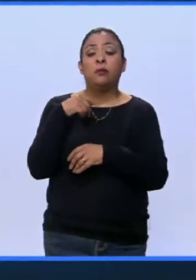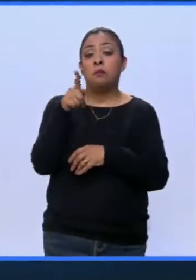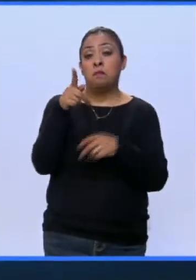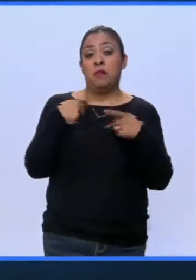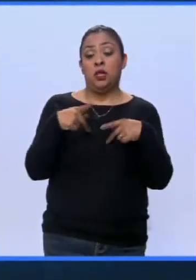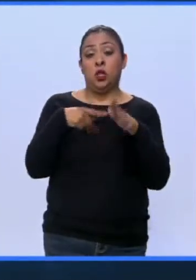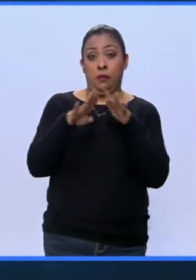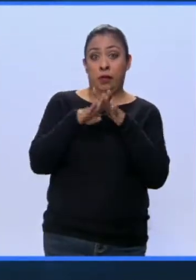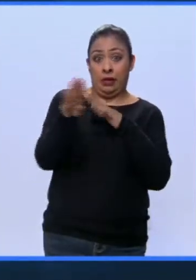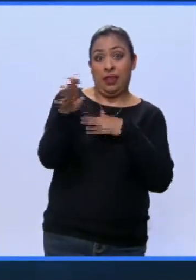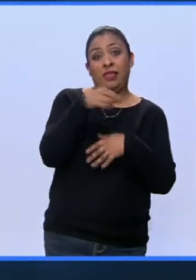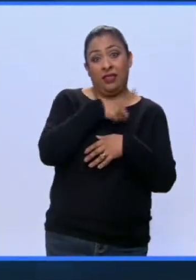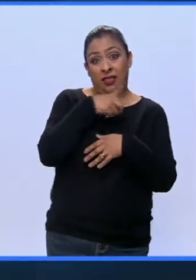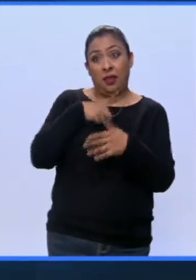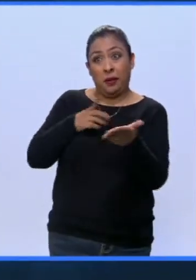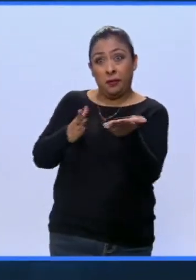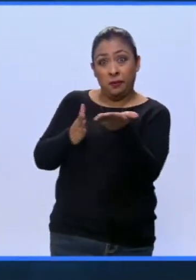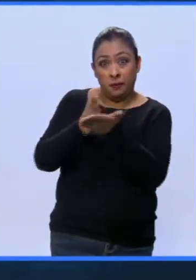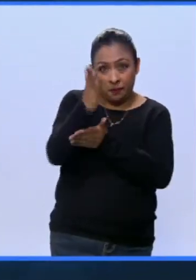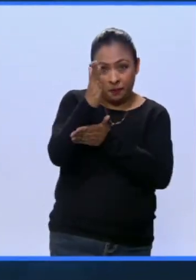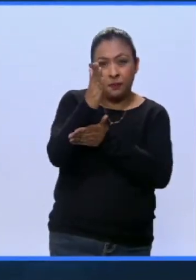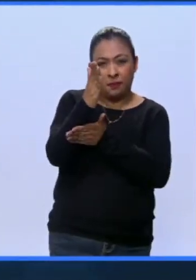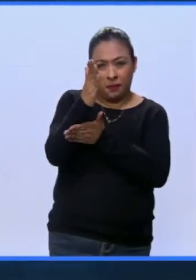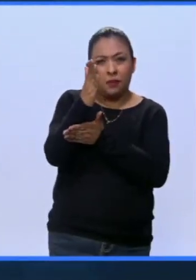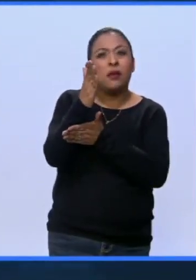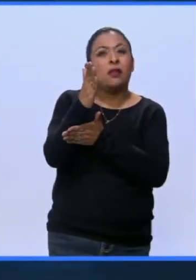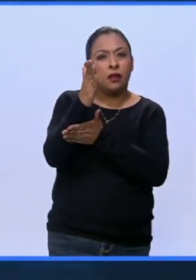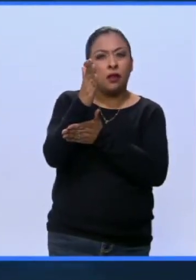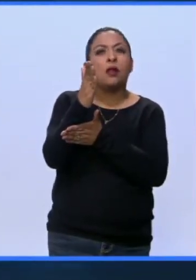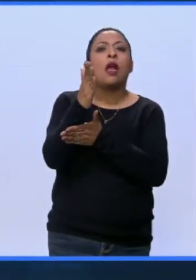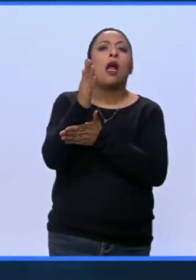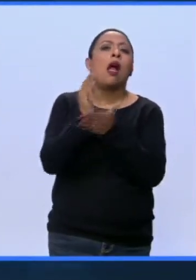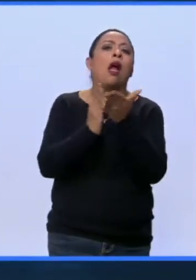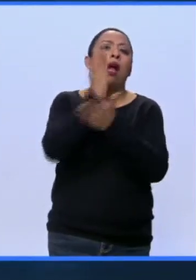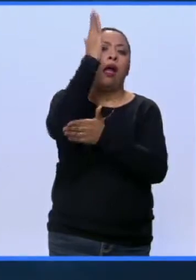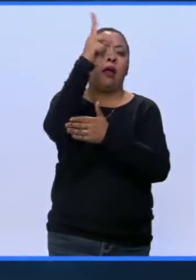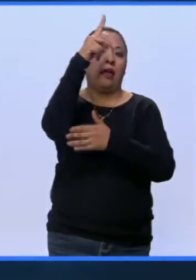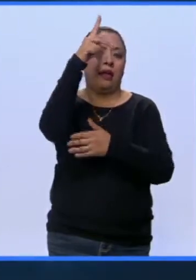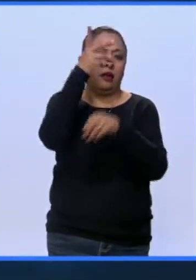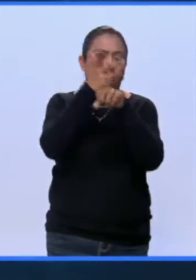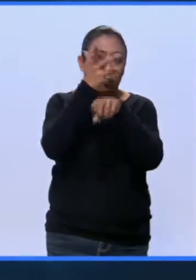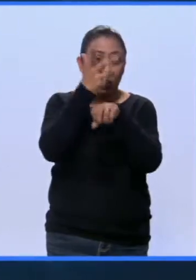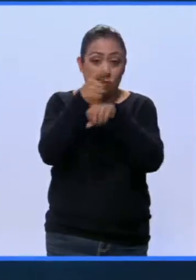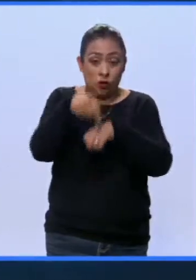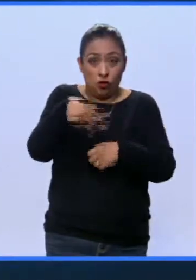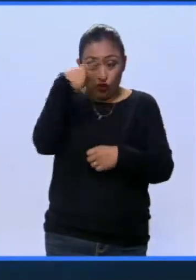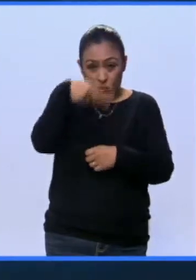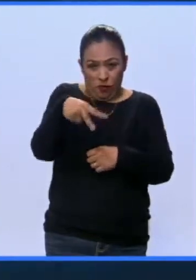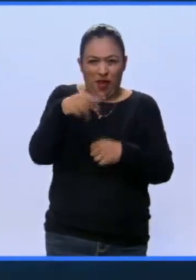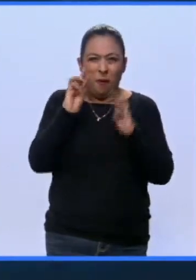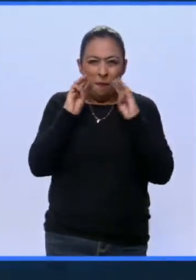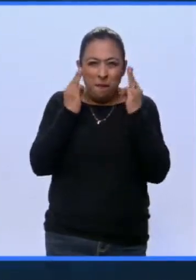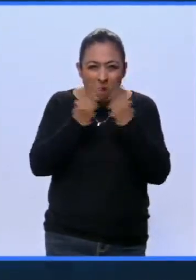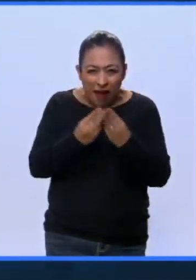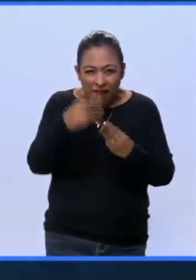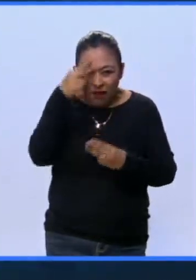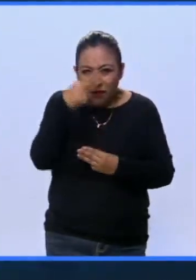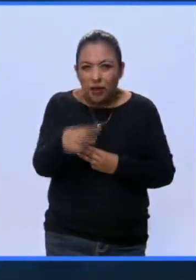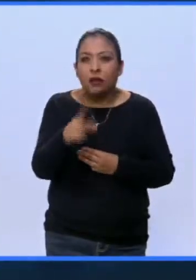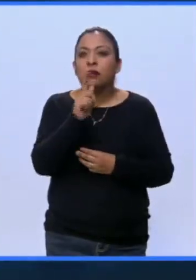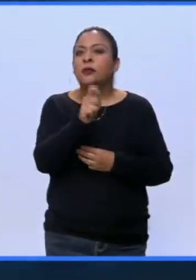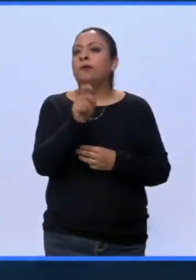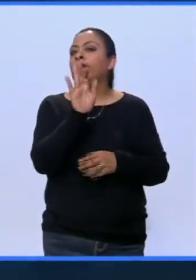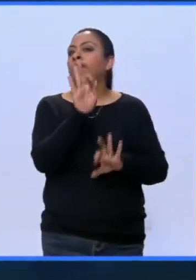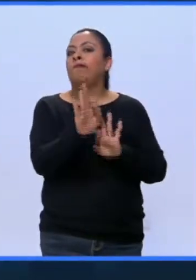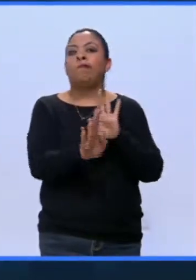que tienen que cruzar México y también en su entrada a Estados Unidos, pero en México del crimen organizado, les destinaba un